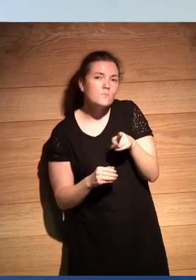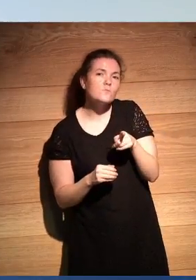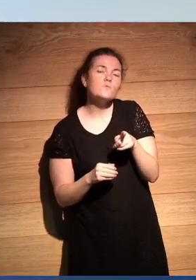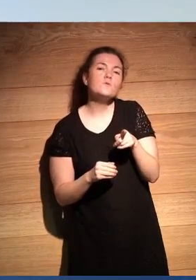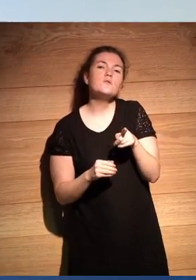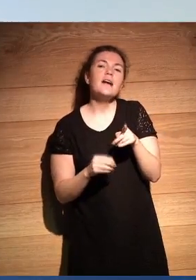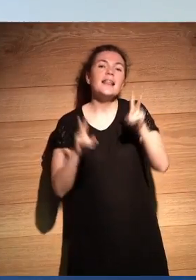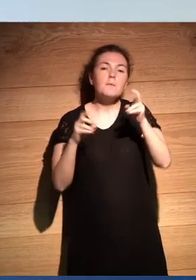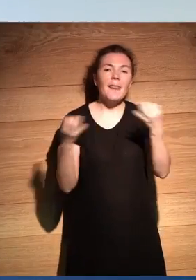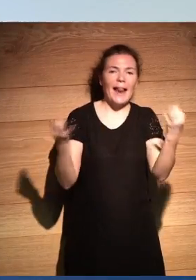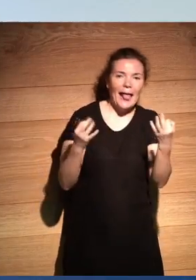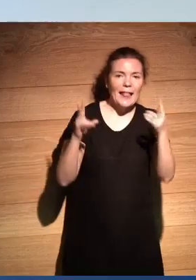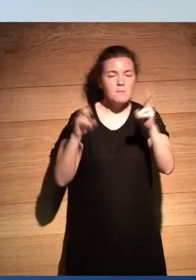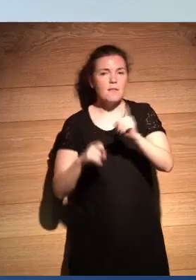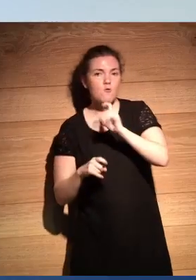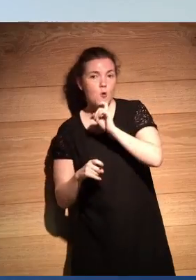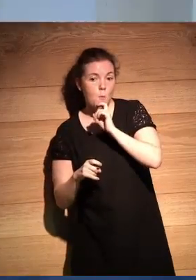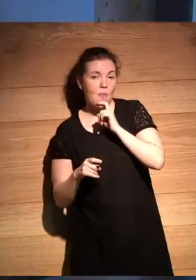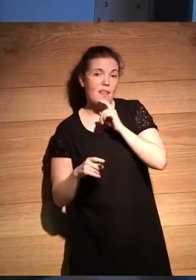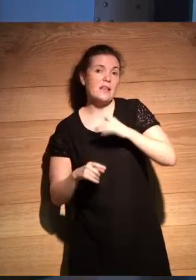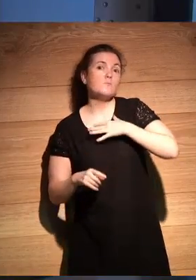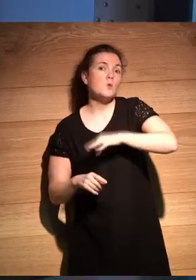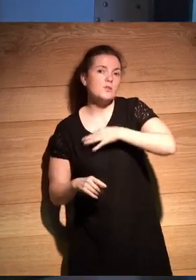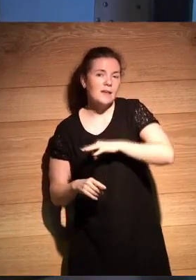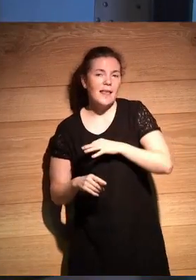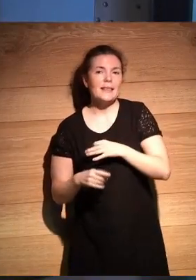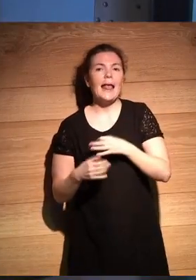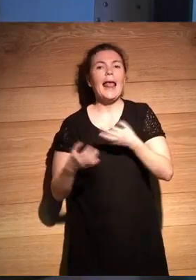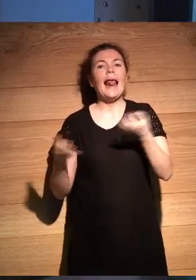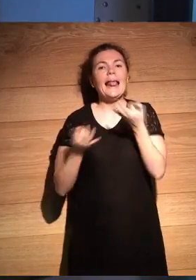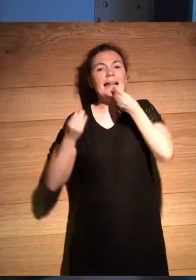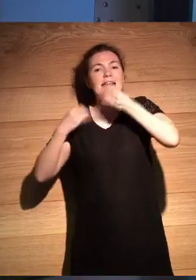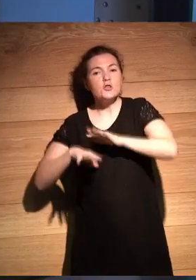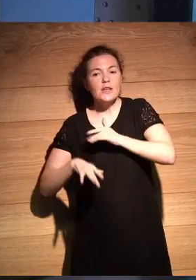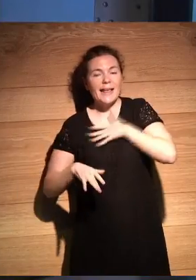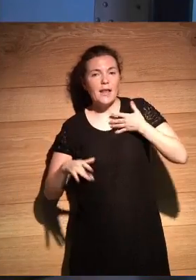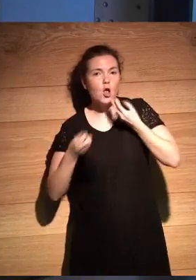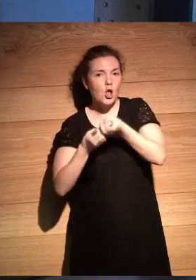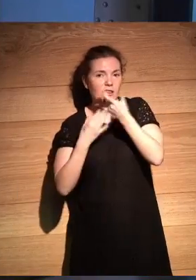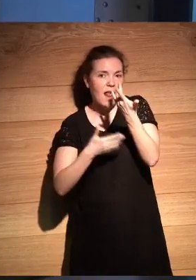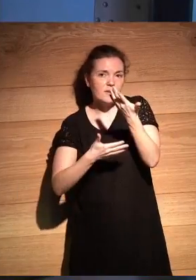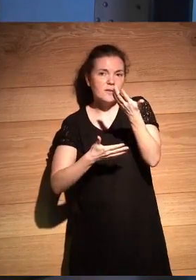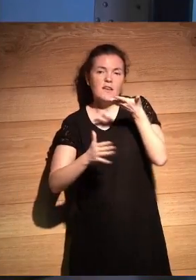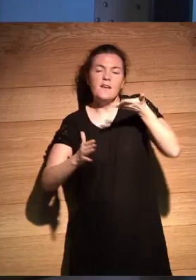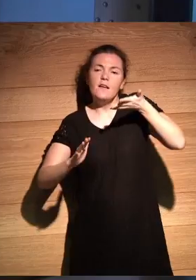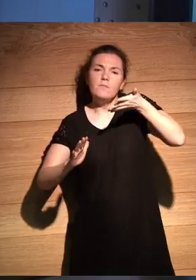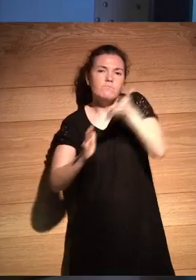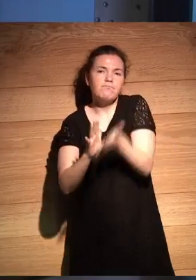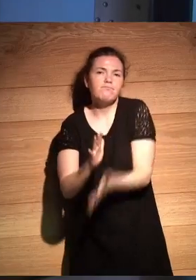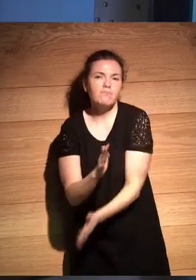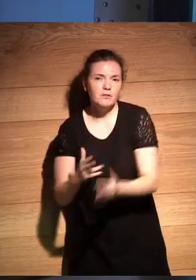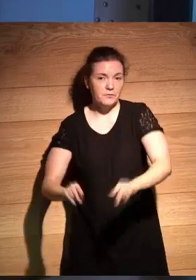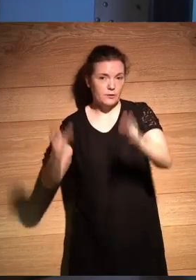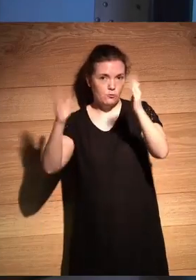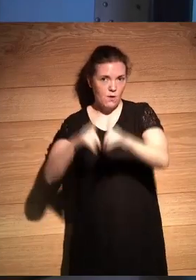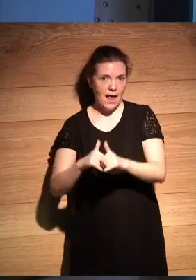extremos del qué y el cómo las posibilidades del qué de la historia que quiero contar son infinitas y más en el mundo de la tecnología y en la historia del cómo